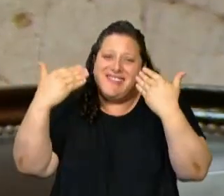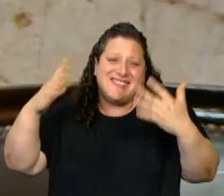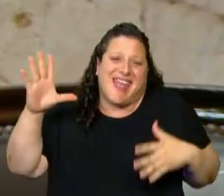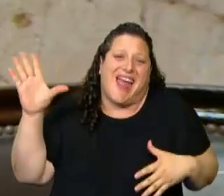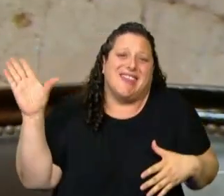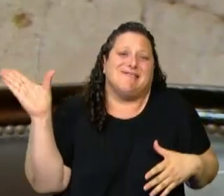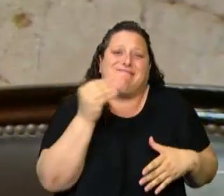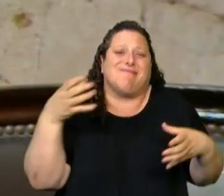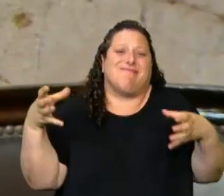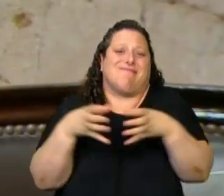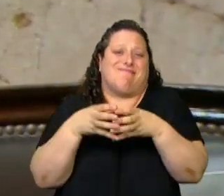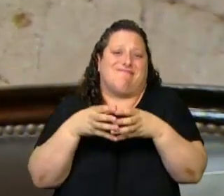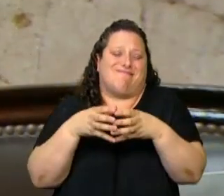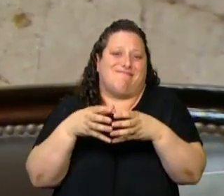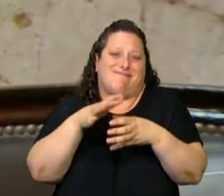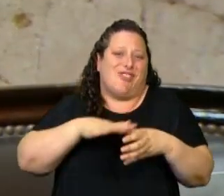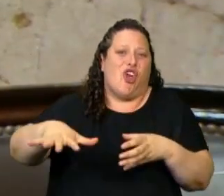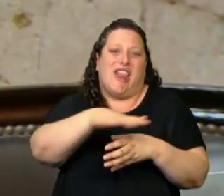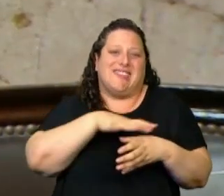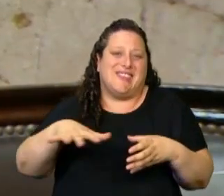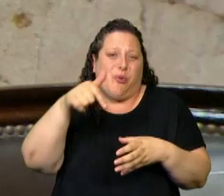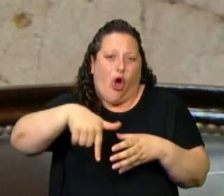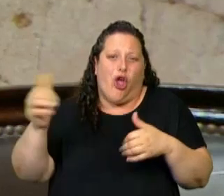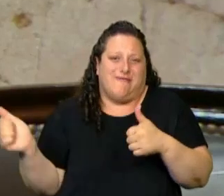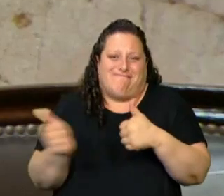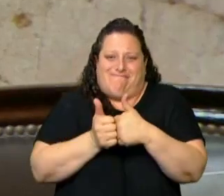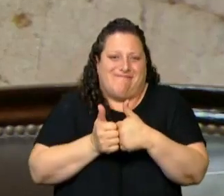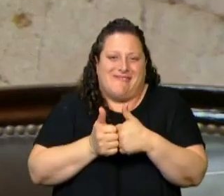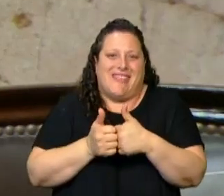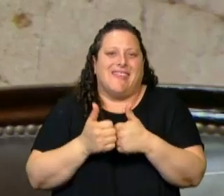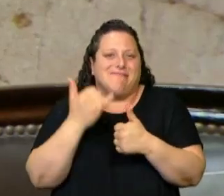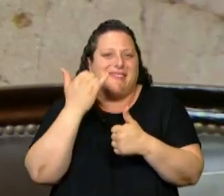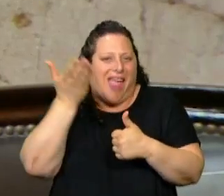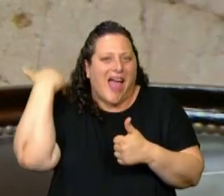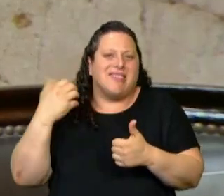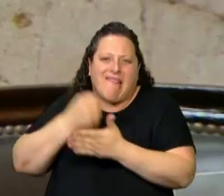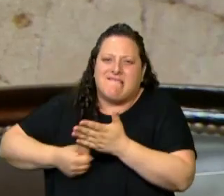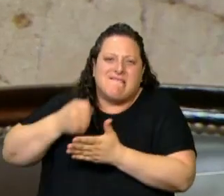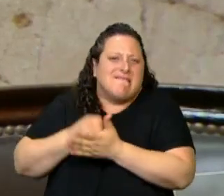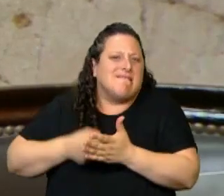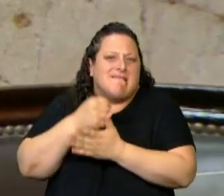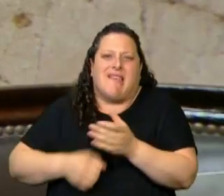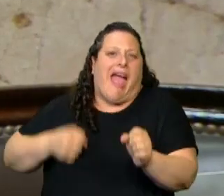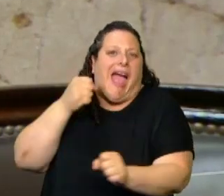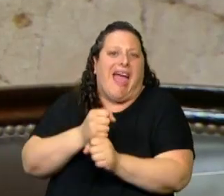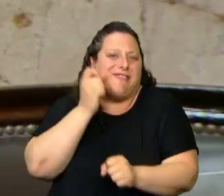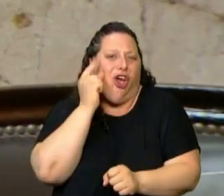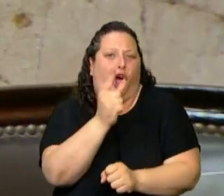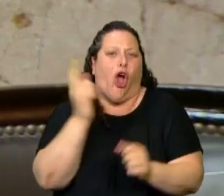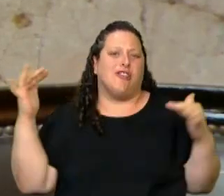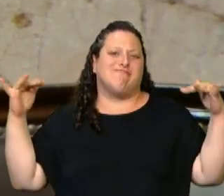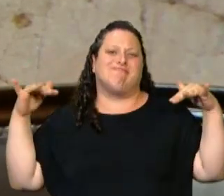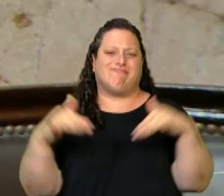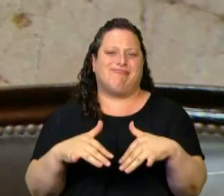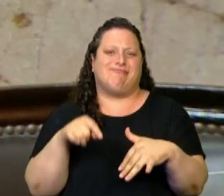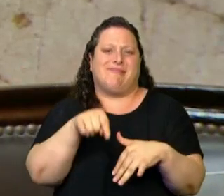todo este colectivo que hoy nos está acompañando y que ha luchado hasta llegar a este recinto. Felicitar a los